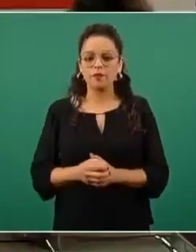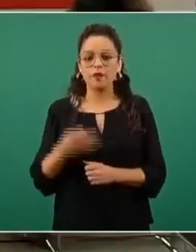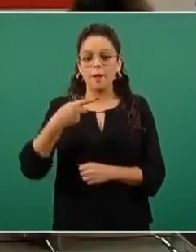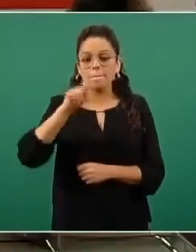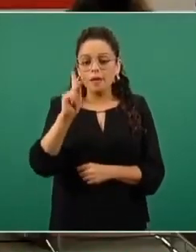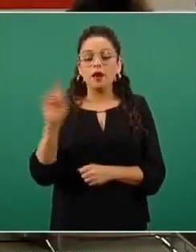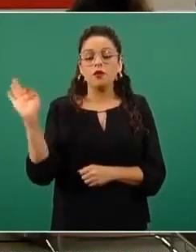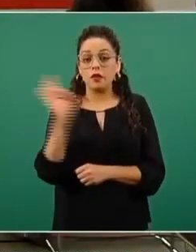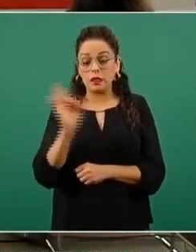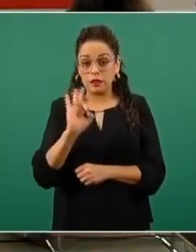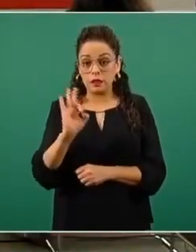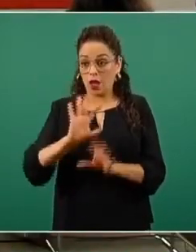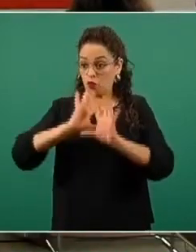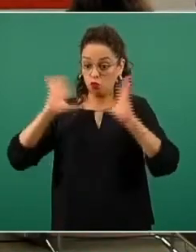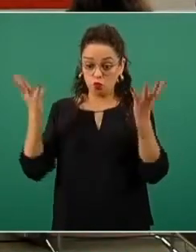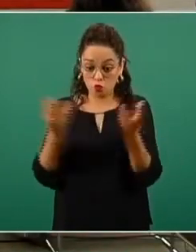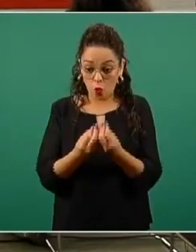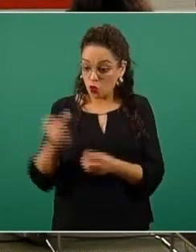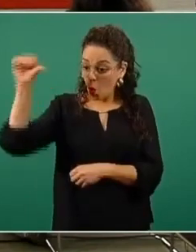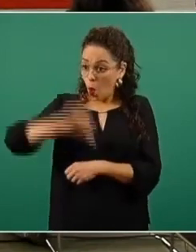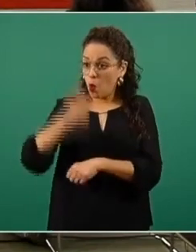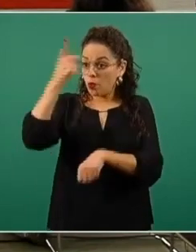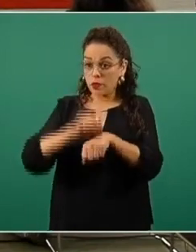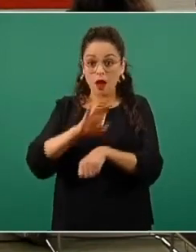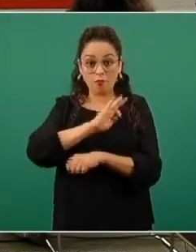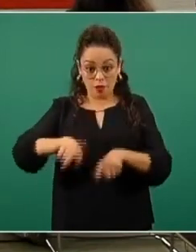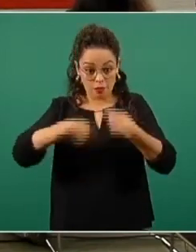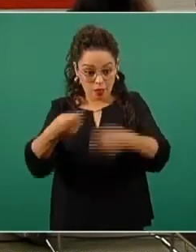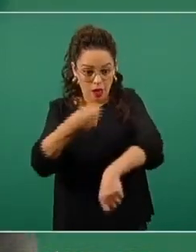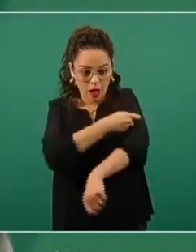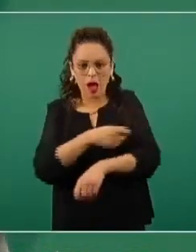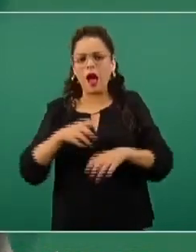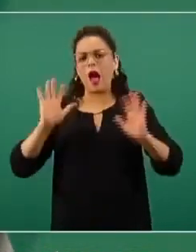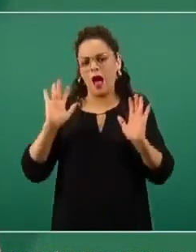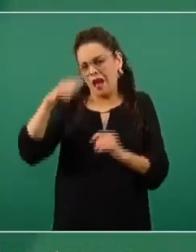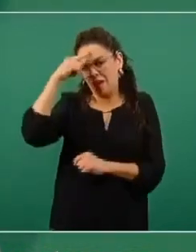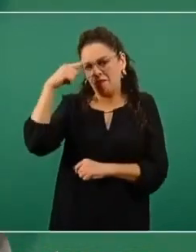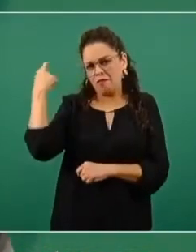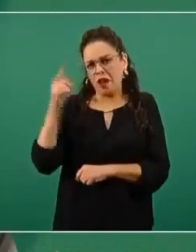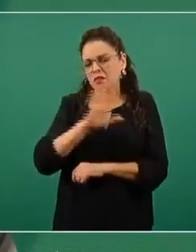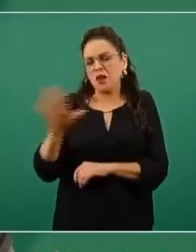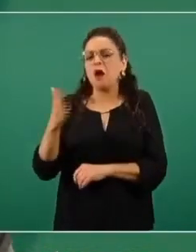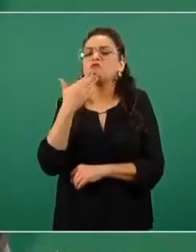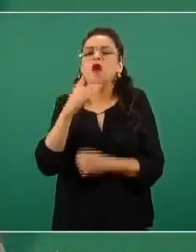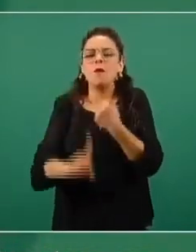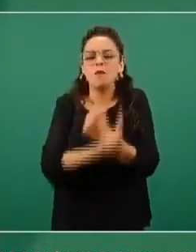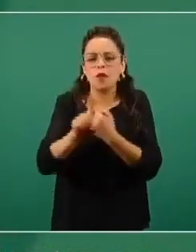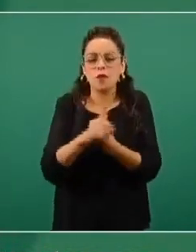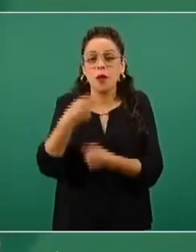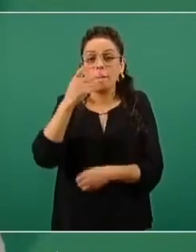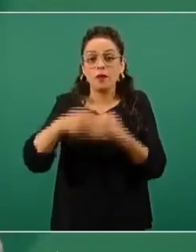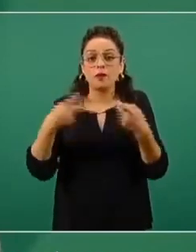capacidad de ponerlas todas al mismo tiempo, pues este problema se acabaría. Pero ahorita, en estos momentos en donde existe ansiedad,